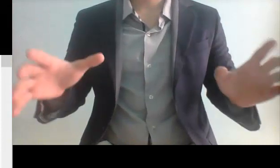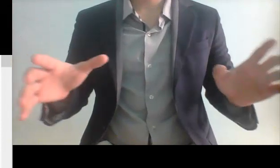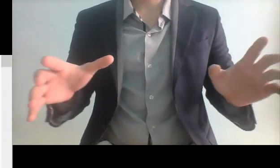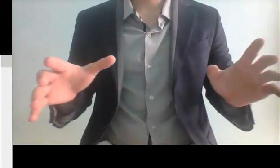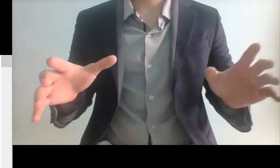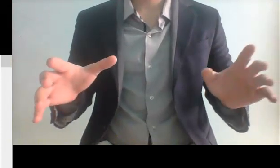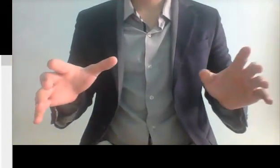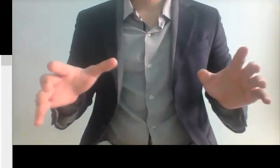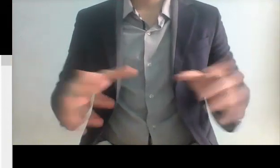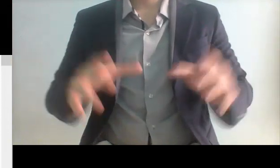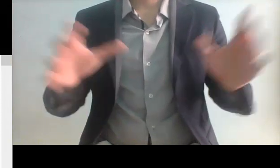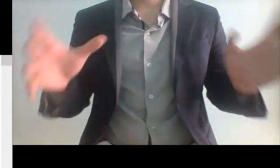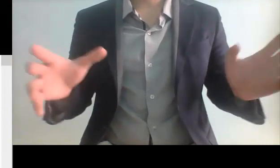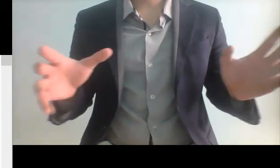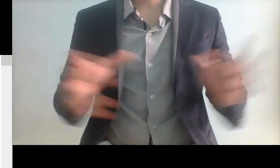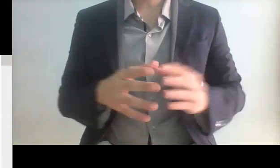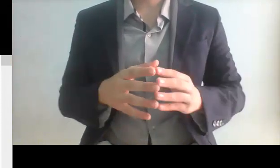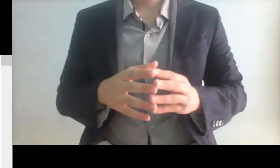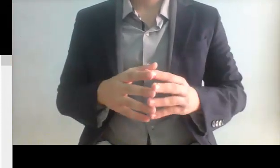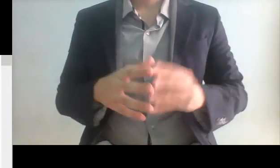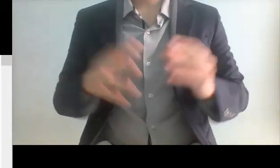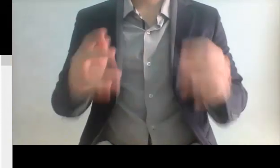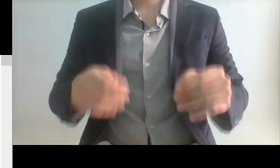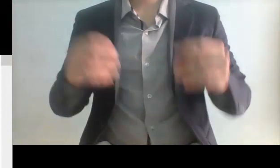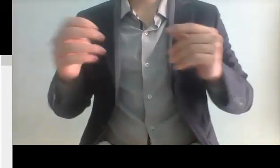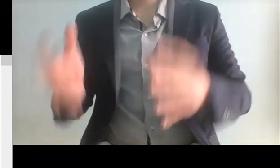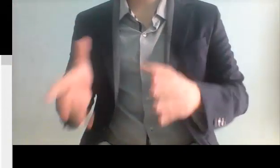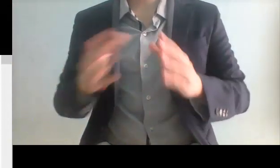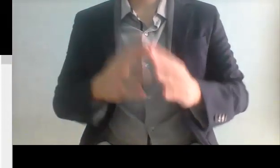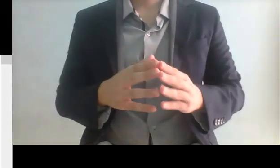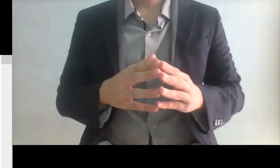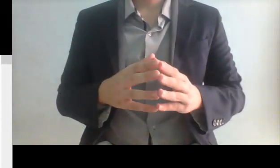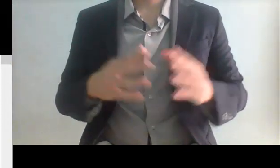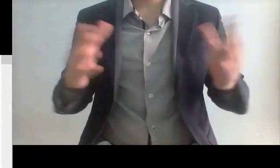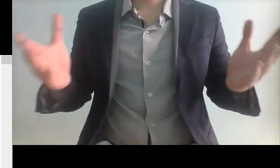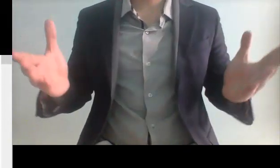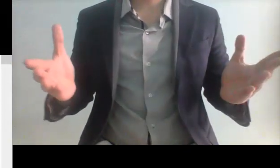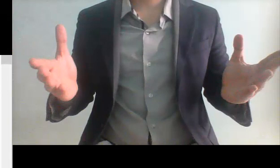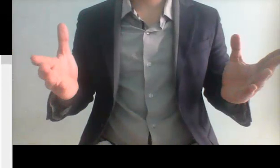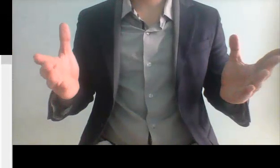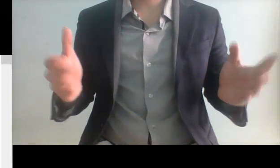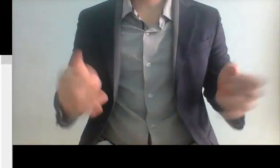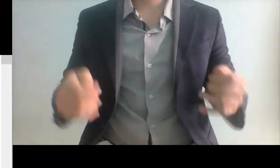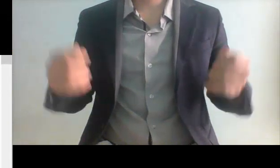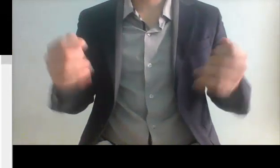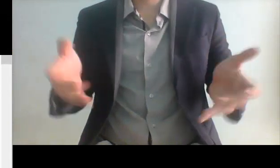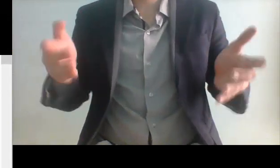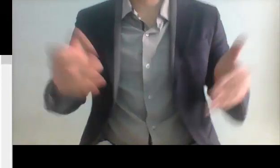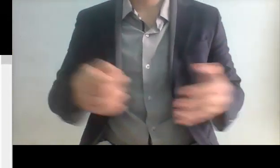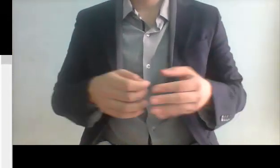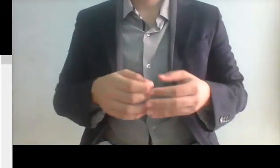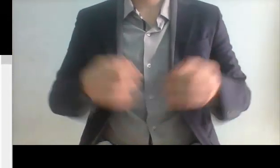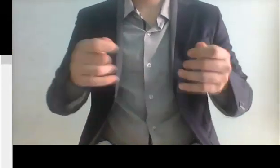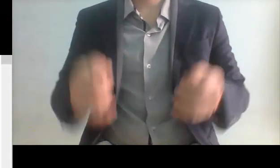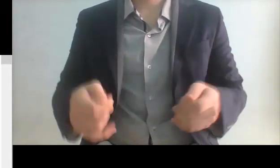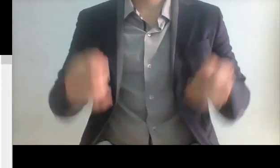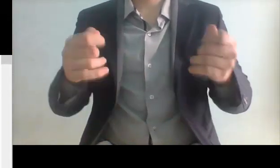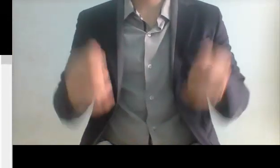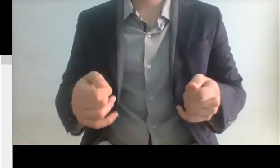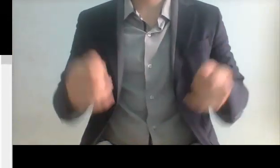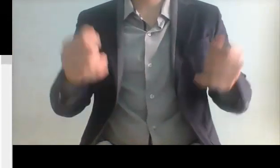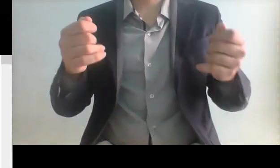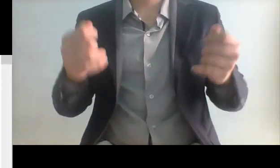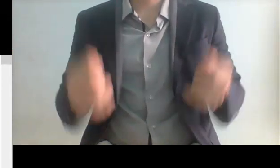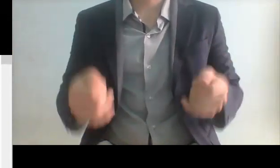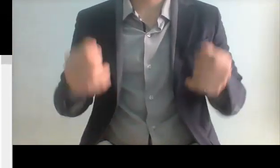fuera de las redes sociales y otros de redes sociales los terminan comprando ¿y qué va a pasar después de eso? vámonos quieren hacer una